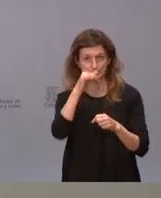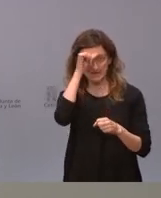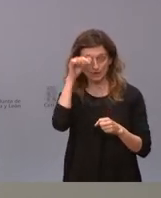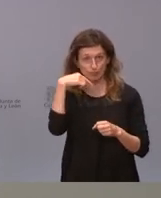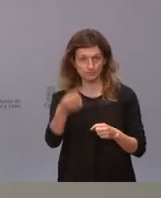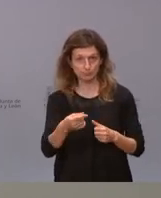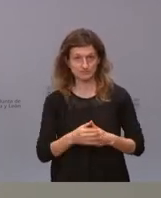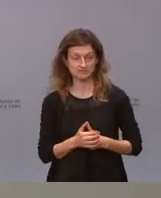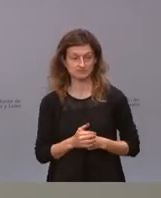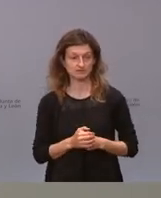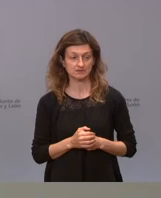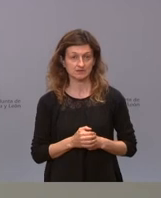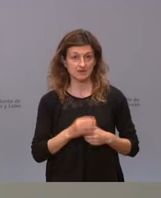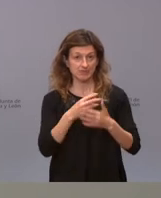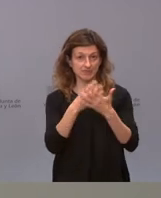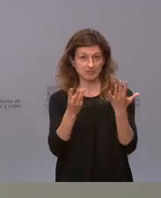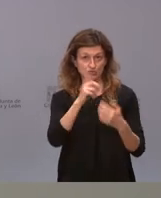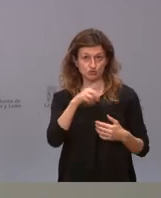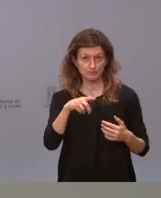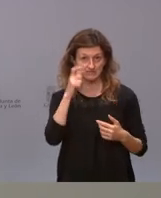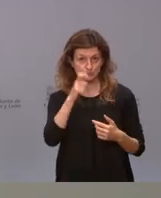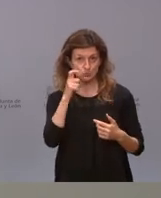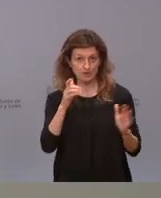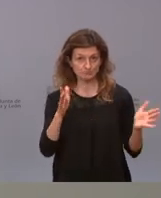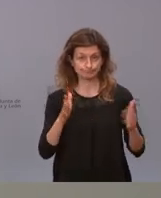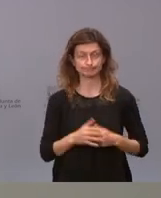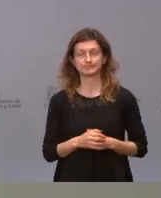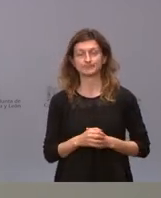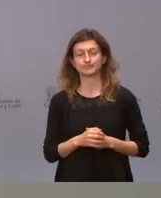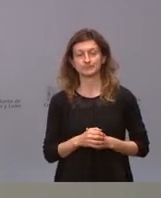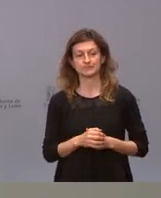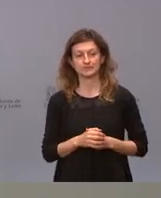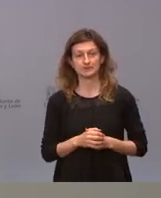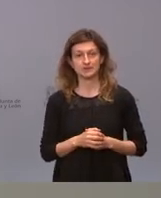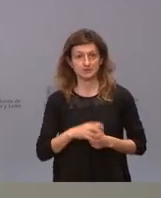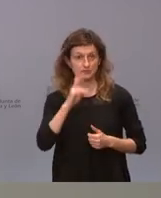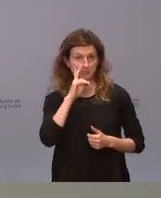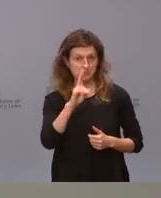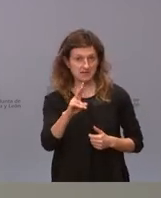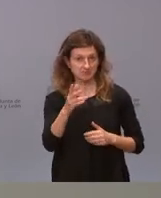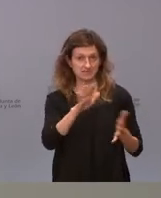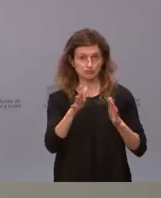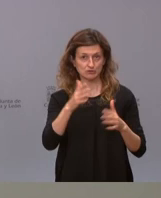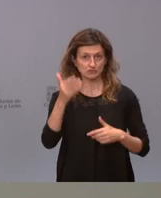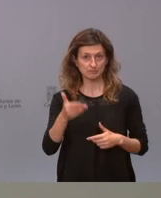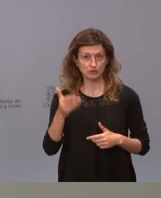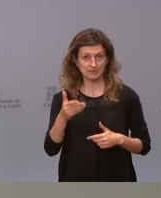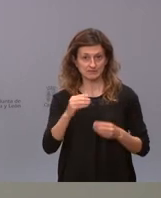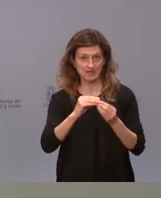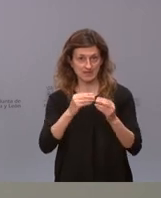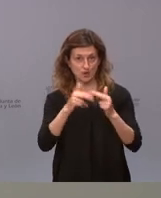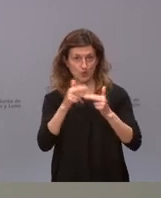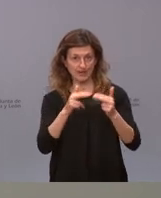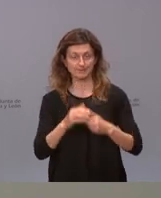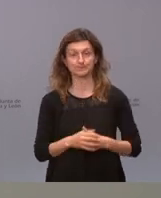con un desarrollo de 18 meses y por lo tanto pues bueno pues ya se puede ver la luz de esta importante actuación